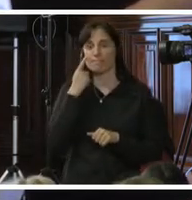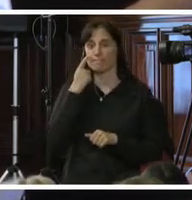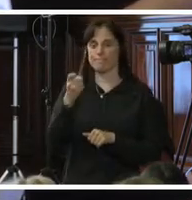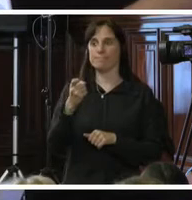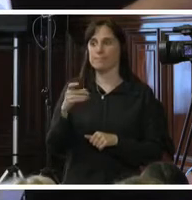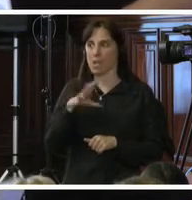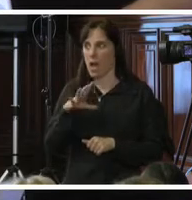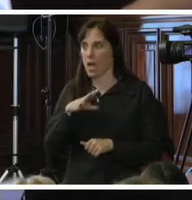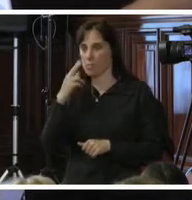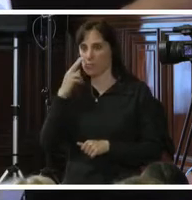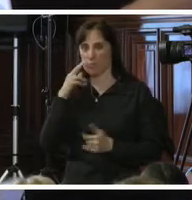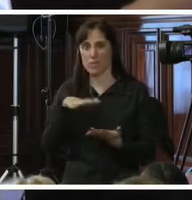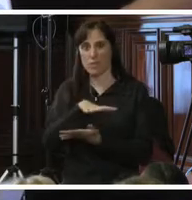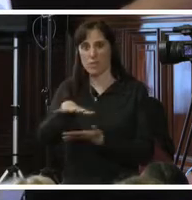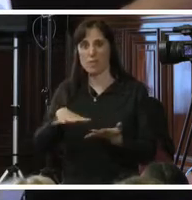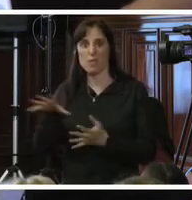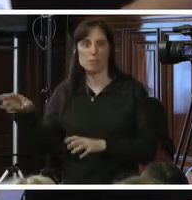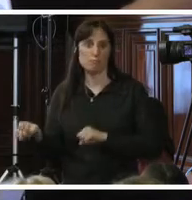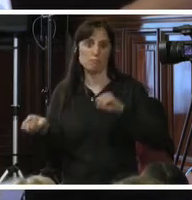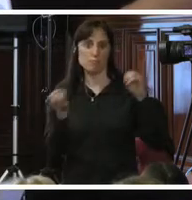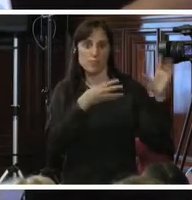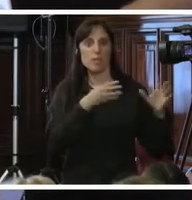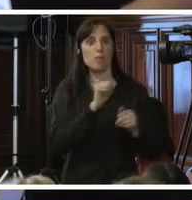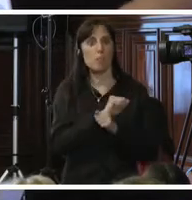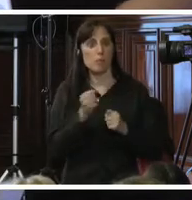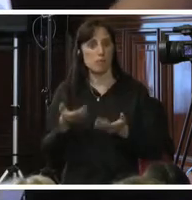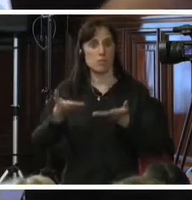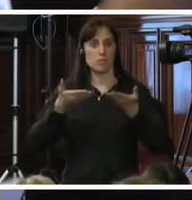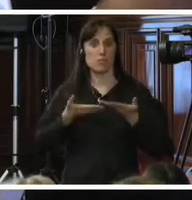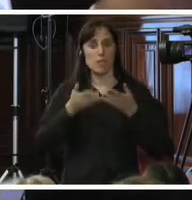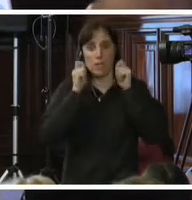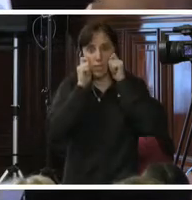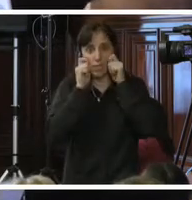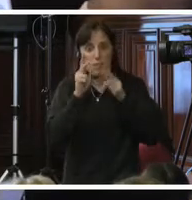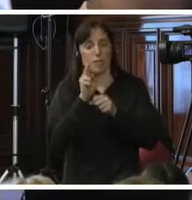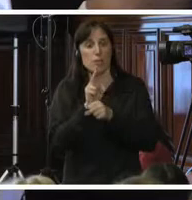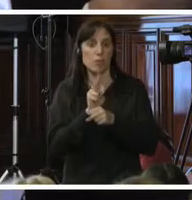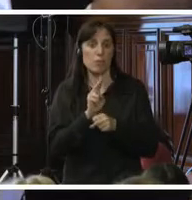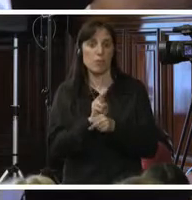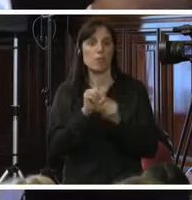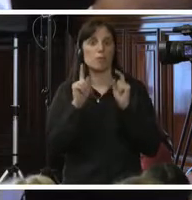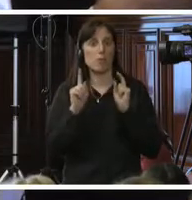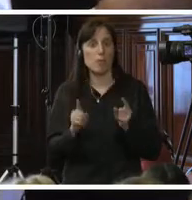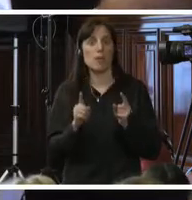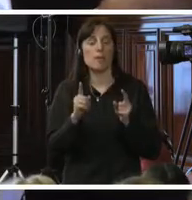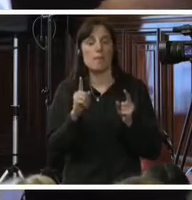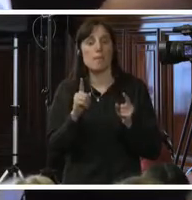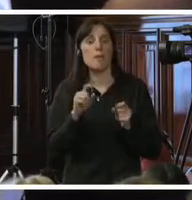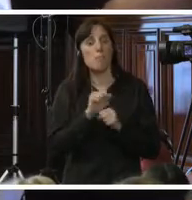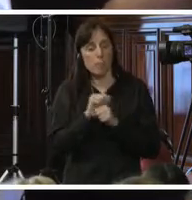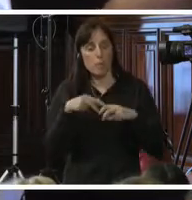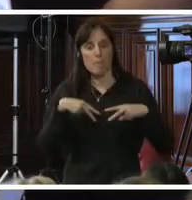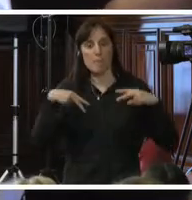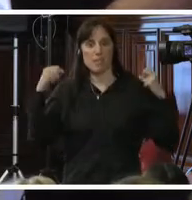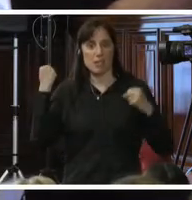de las víctimas reviste capital importancia para asegurar que reciban la asistencia a la cual tienen derecho, así como para la investigación del